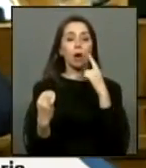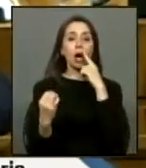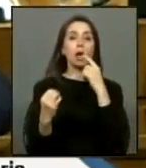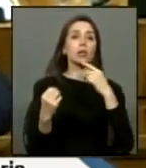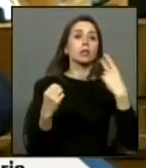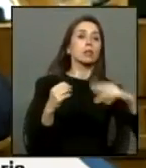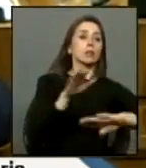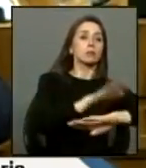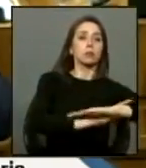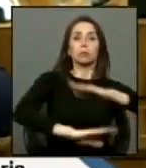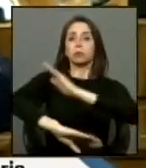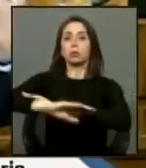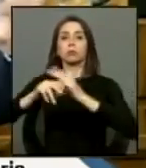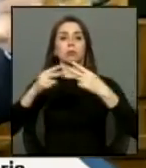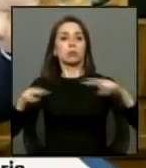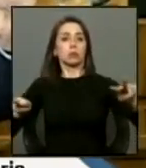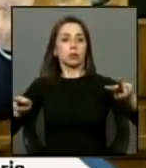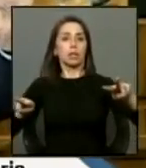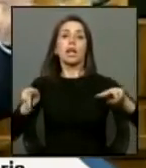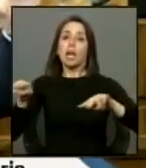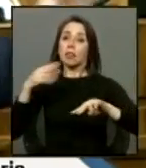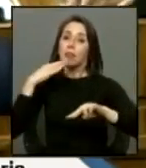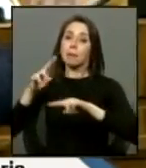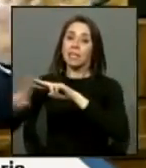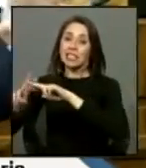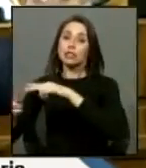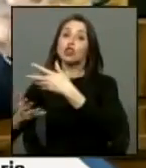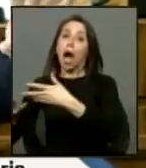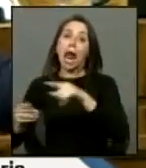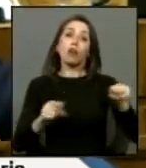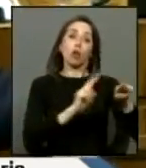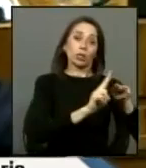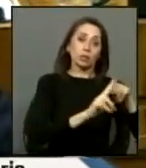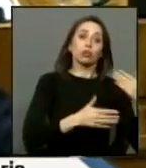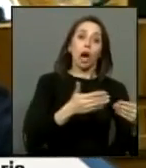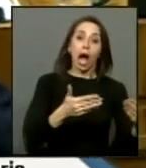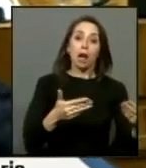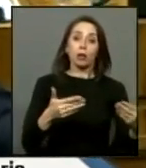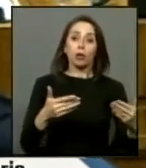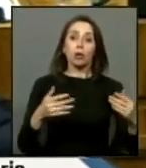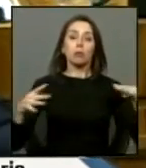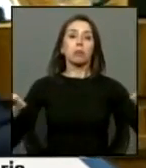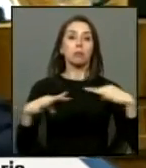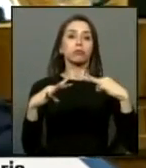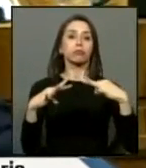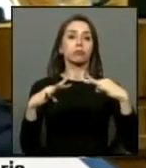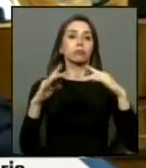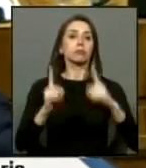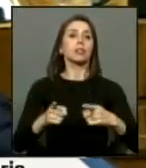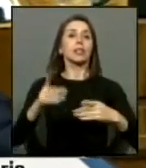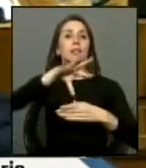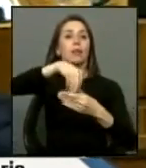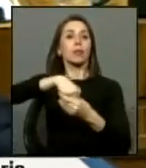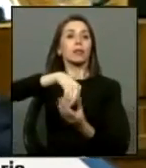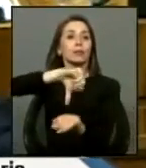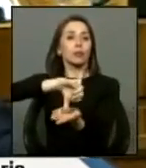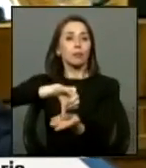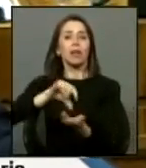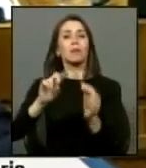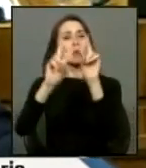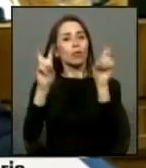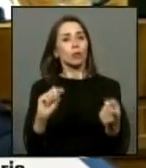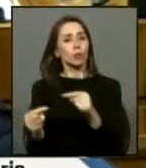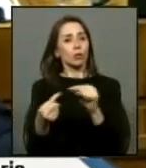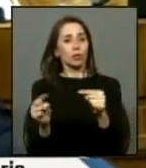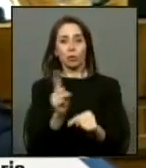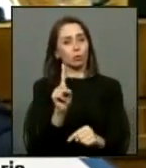lado que también hicieron algo para que hubiera una guerrilla dentro del país no es el tema para discutir